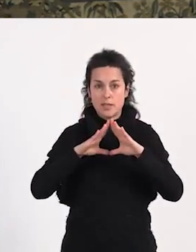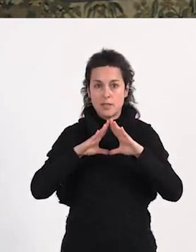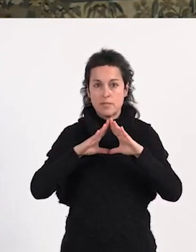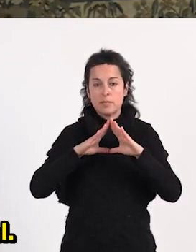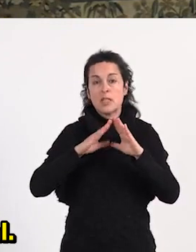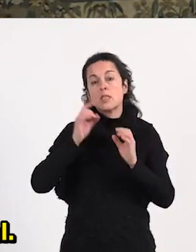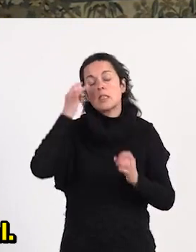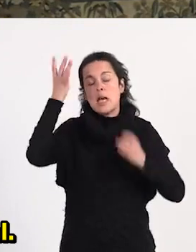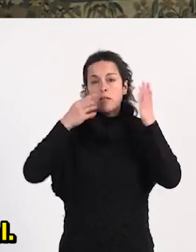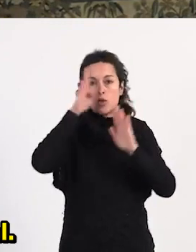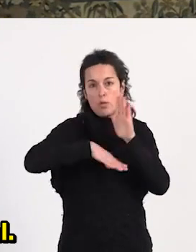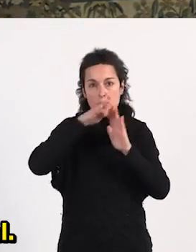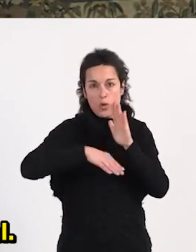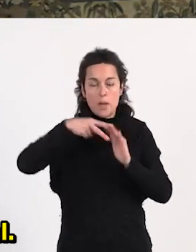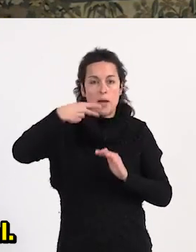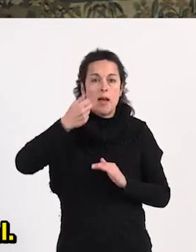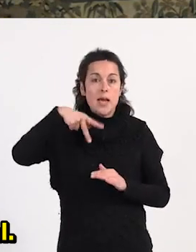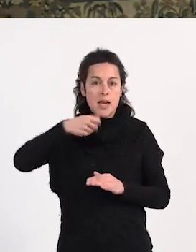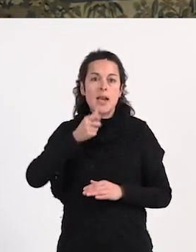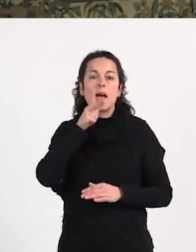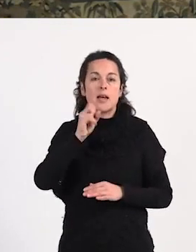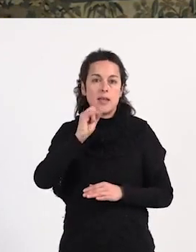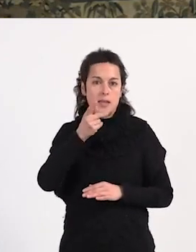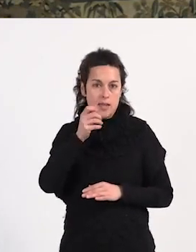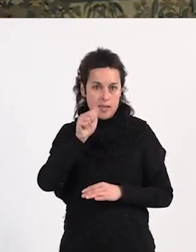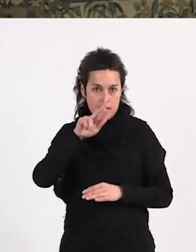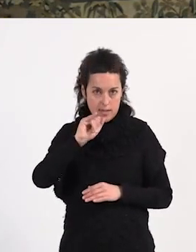del programa Naikari, que es donde se enmarca este documental.